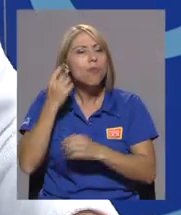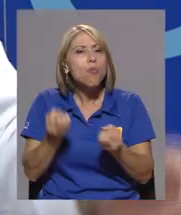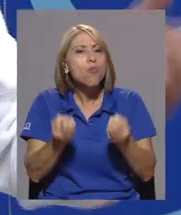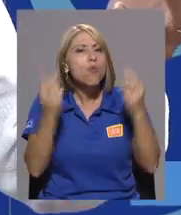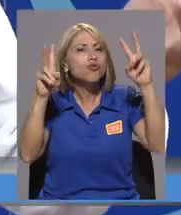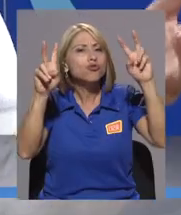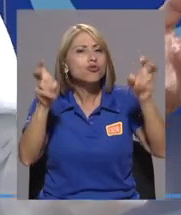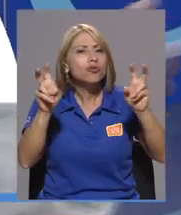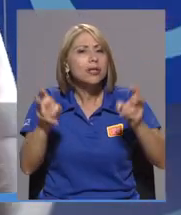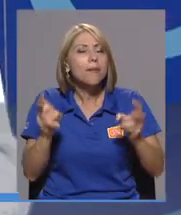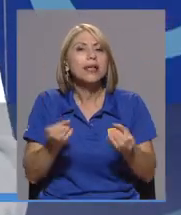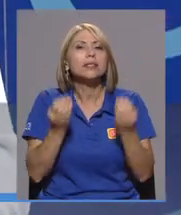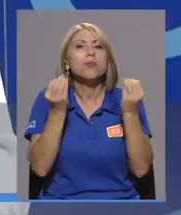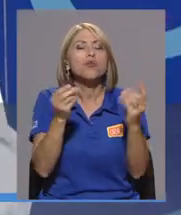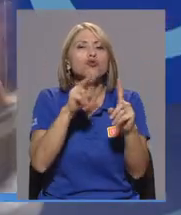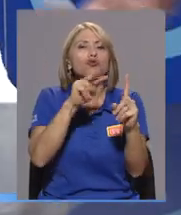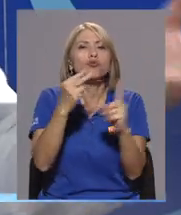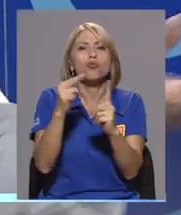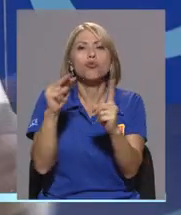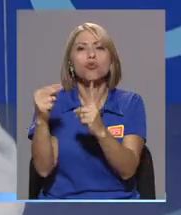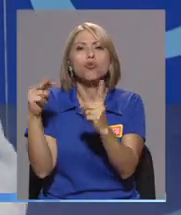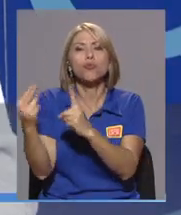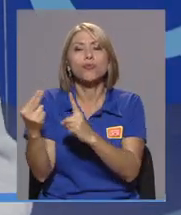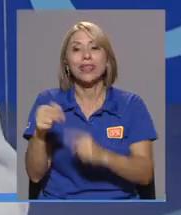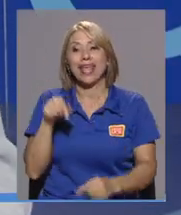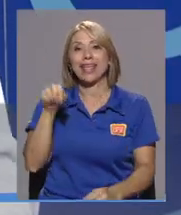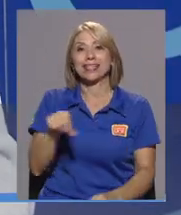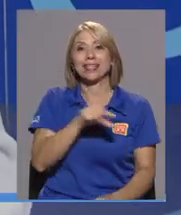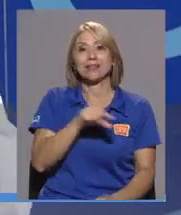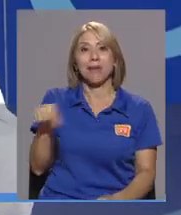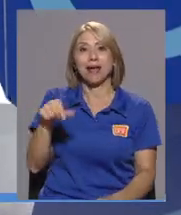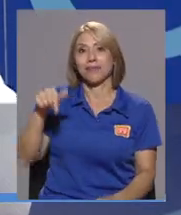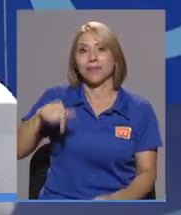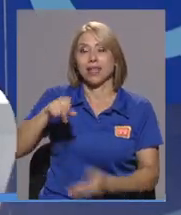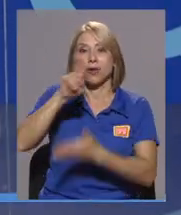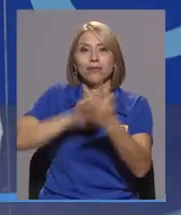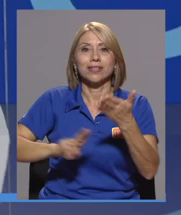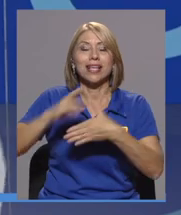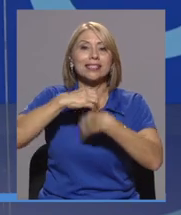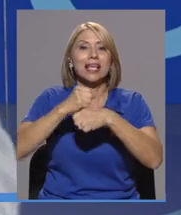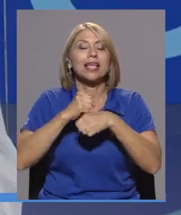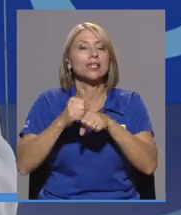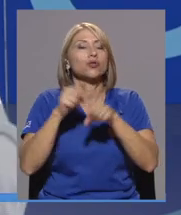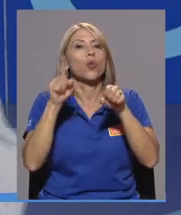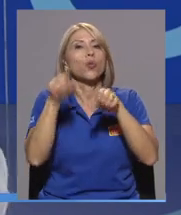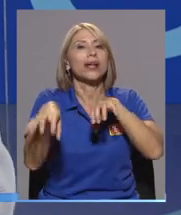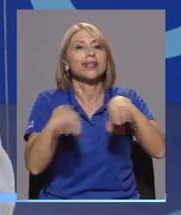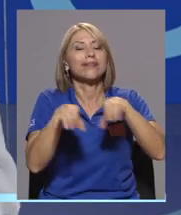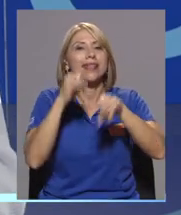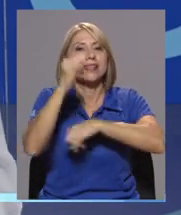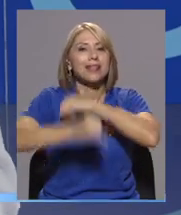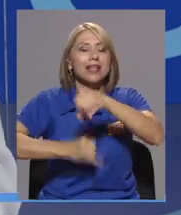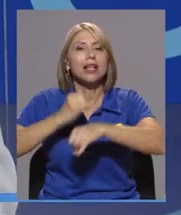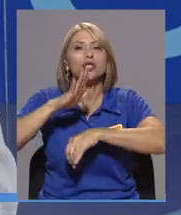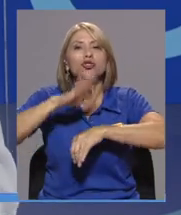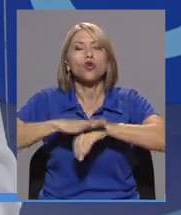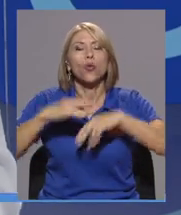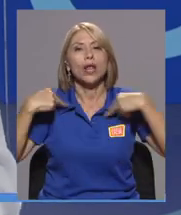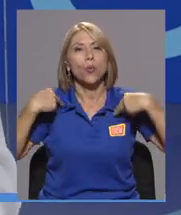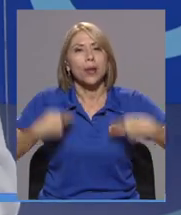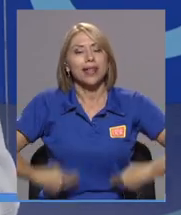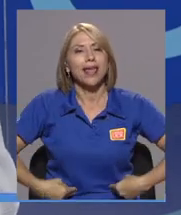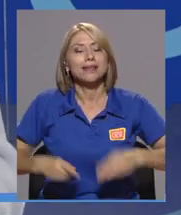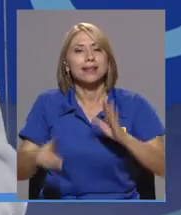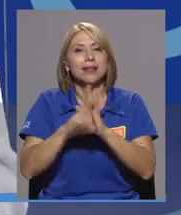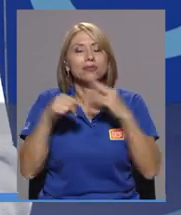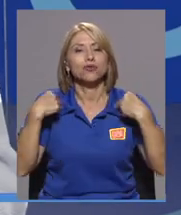La de Costa Rica es un espacio de análisis de reflexión para muchísimos temas y muchísimos puntos de vista. Y esta semana en Universidad tuvimos